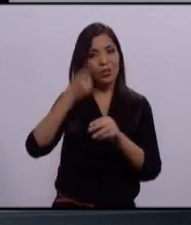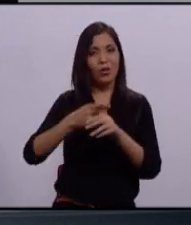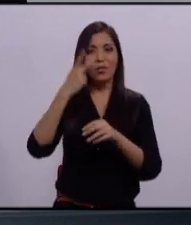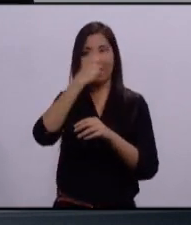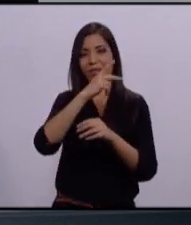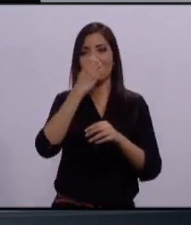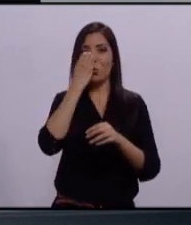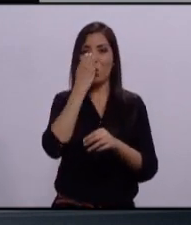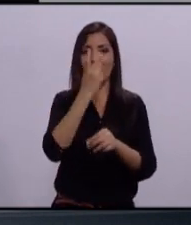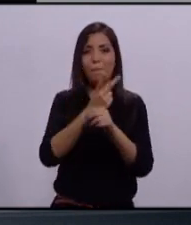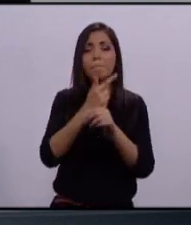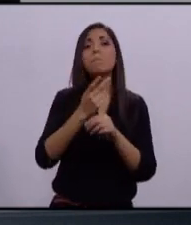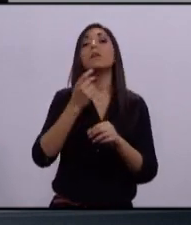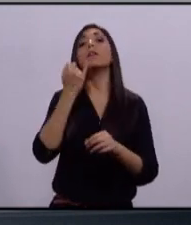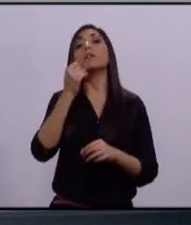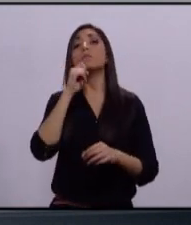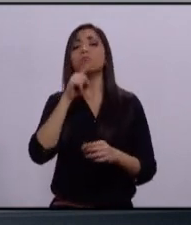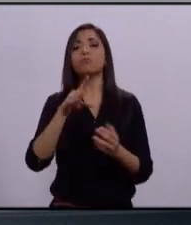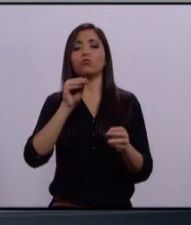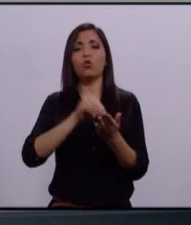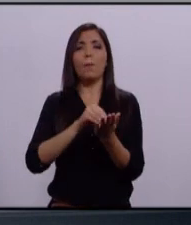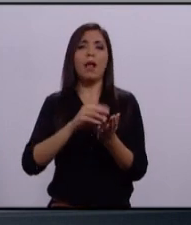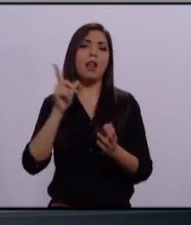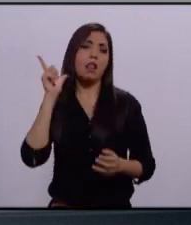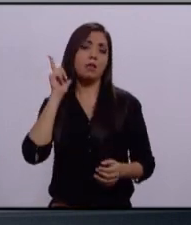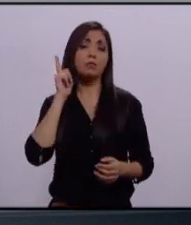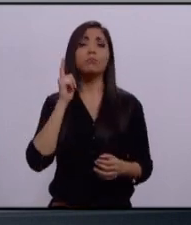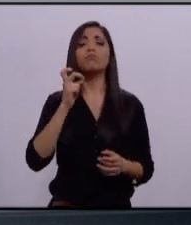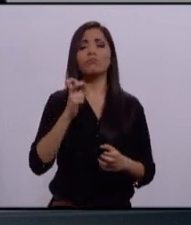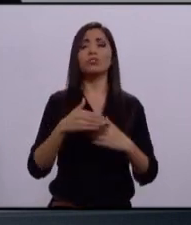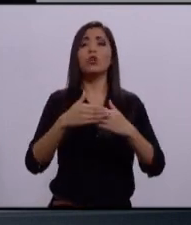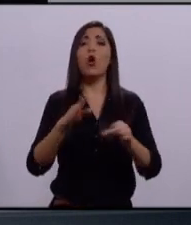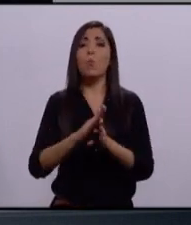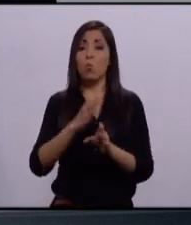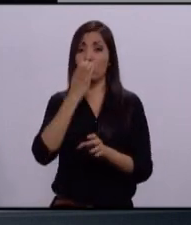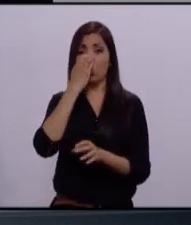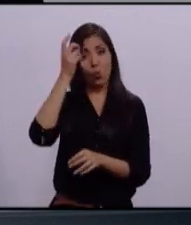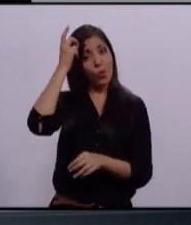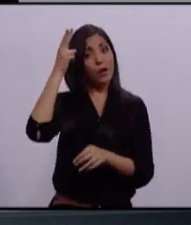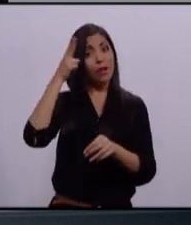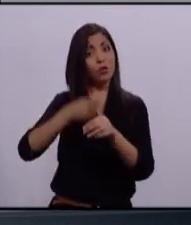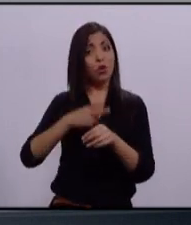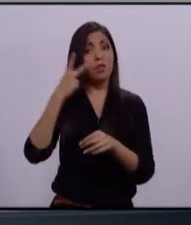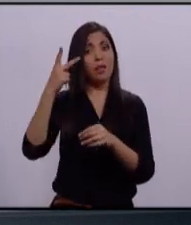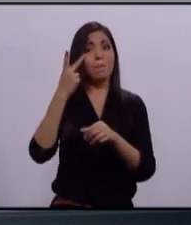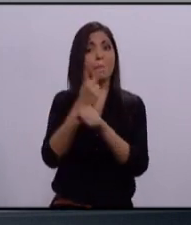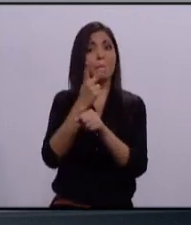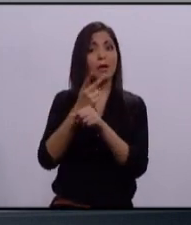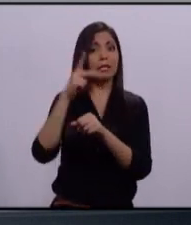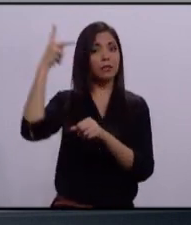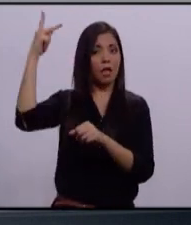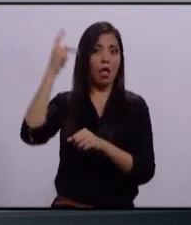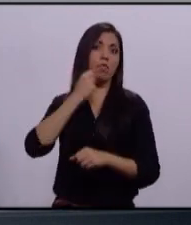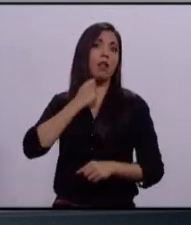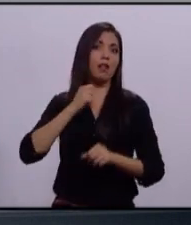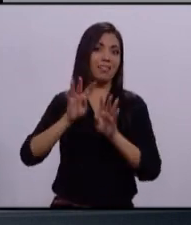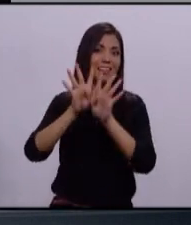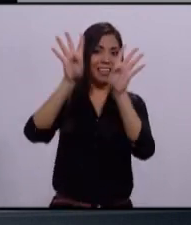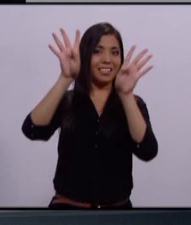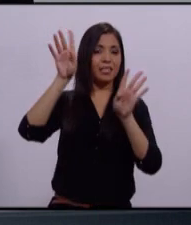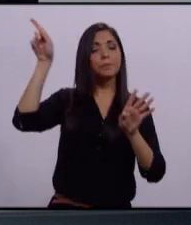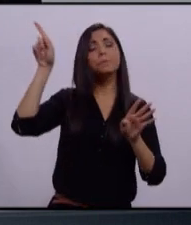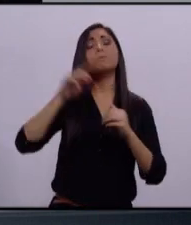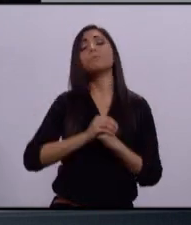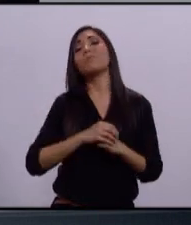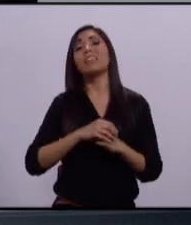mis tres retos he podido dejar algo a mi paso. Como director de la preparatoria de tequila, logré que muchos jóvenes que